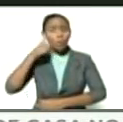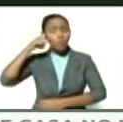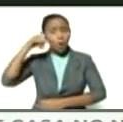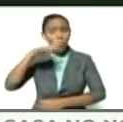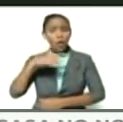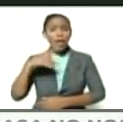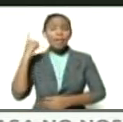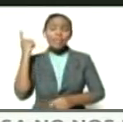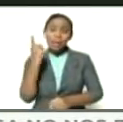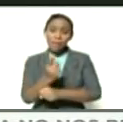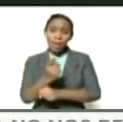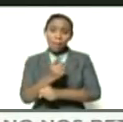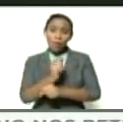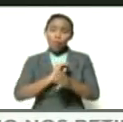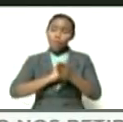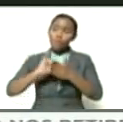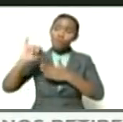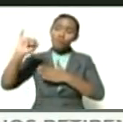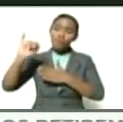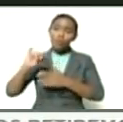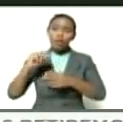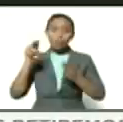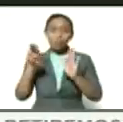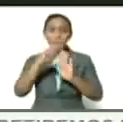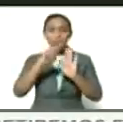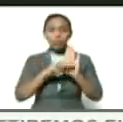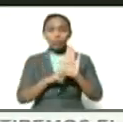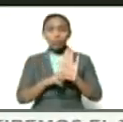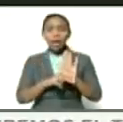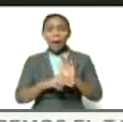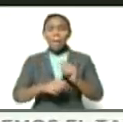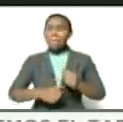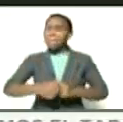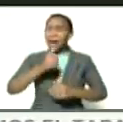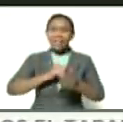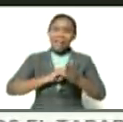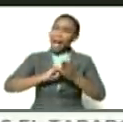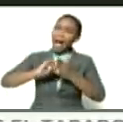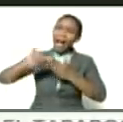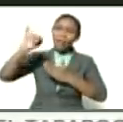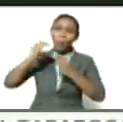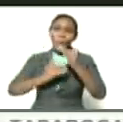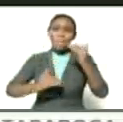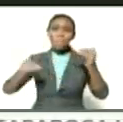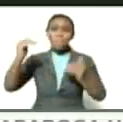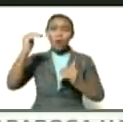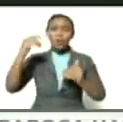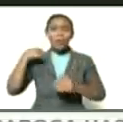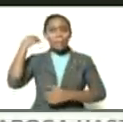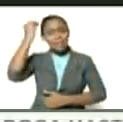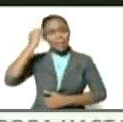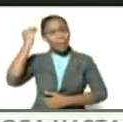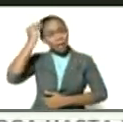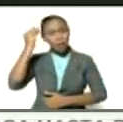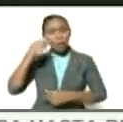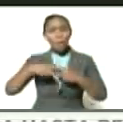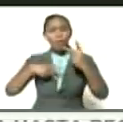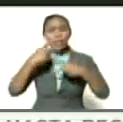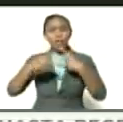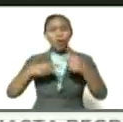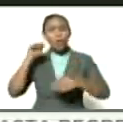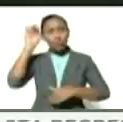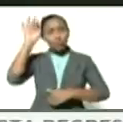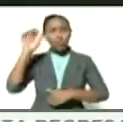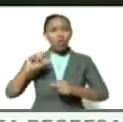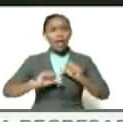y debemos elevarla a los niveles más altos del pensamiento político de futuro del